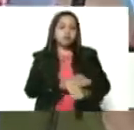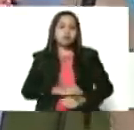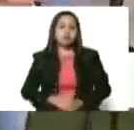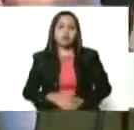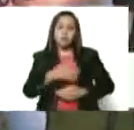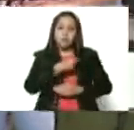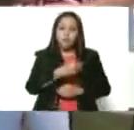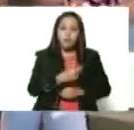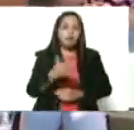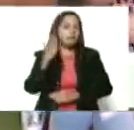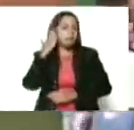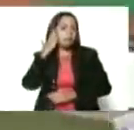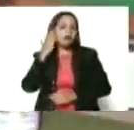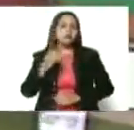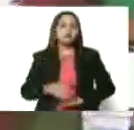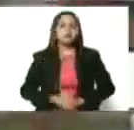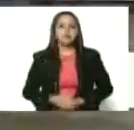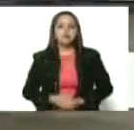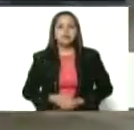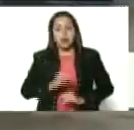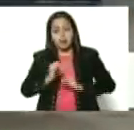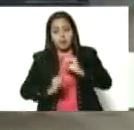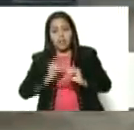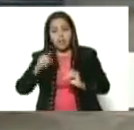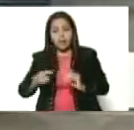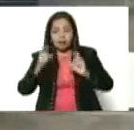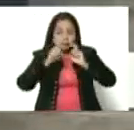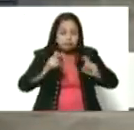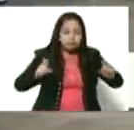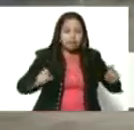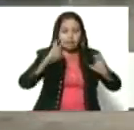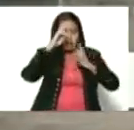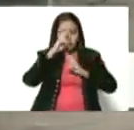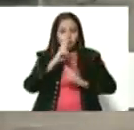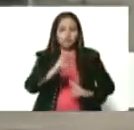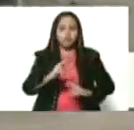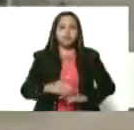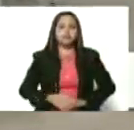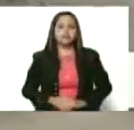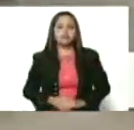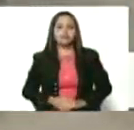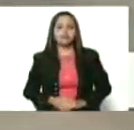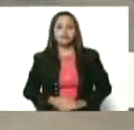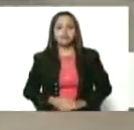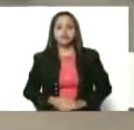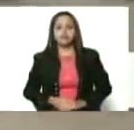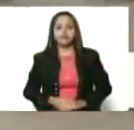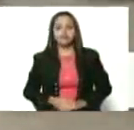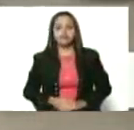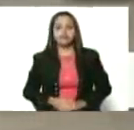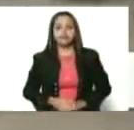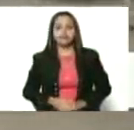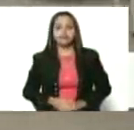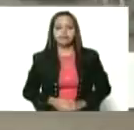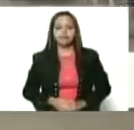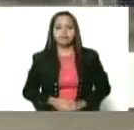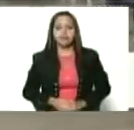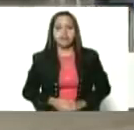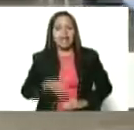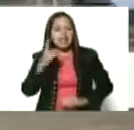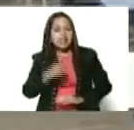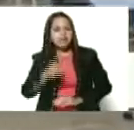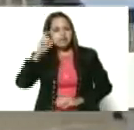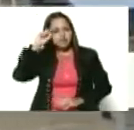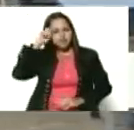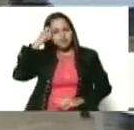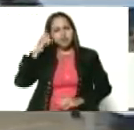lactancia materna y la crianza responsable también. Por supuesto, hay que recordar que